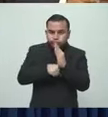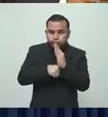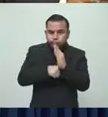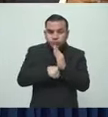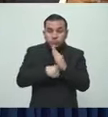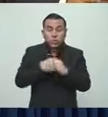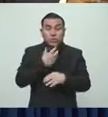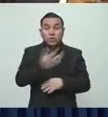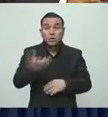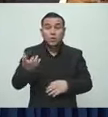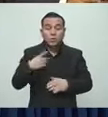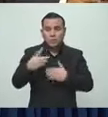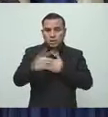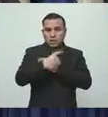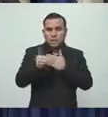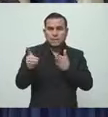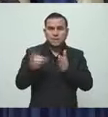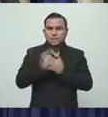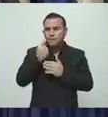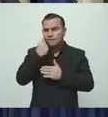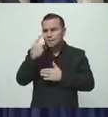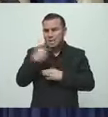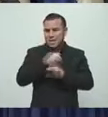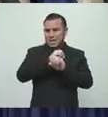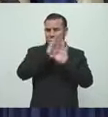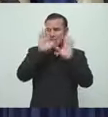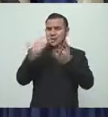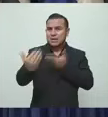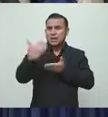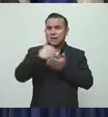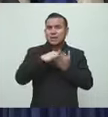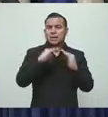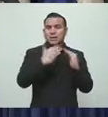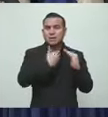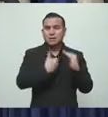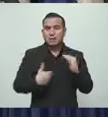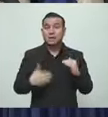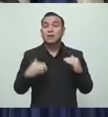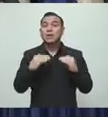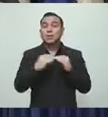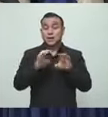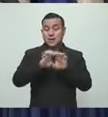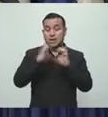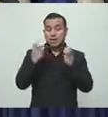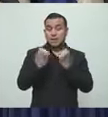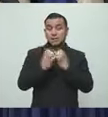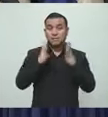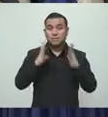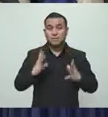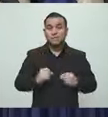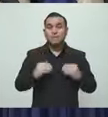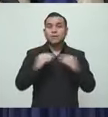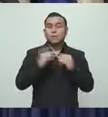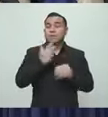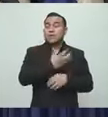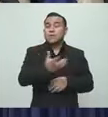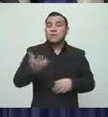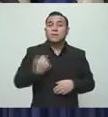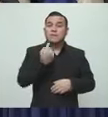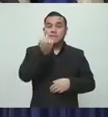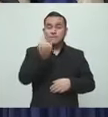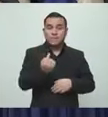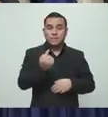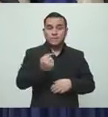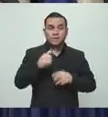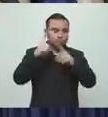a los diputados que están acá, sino que también al equipo de gobierno y también a los amigos de la prensa, que son ellos